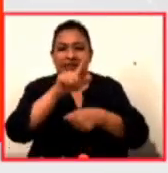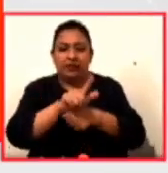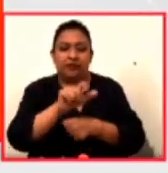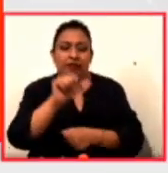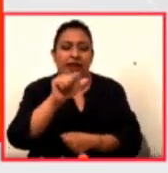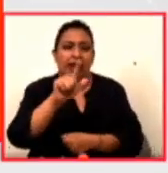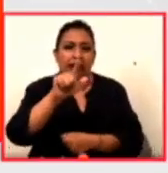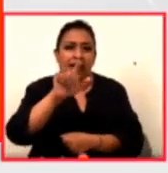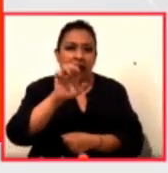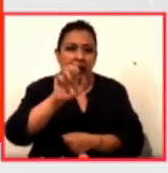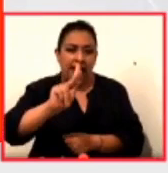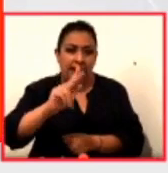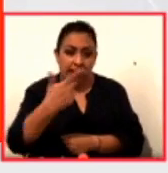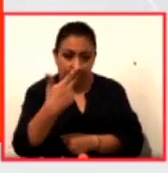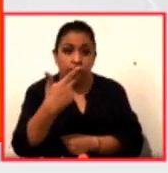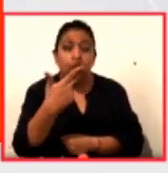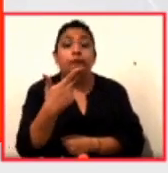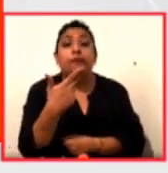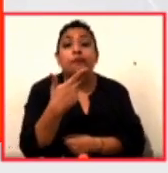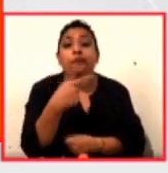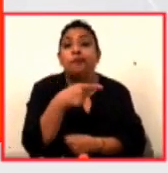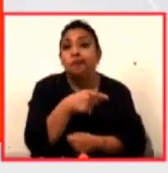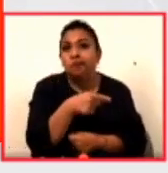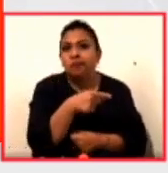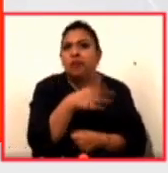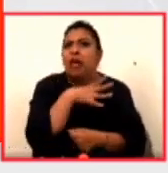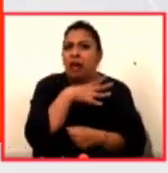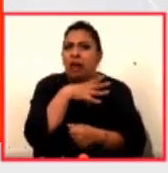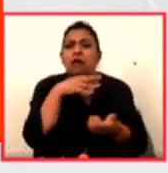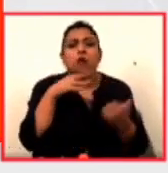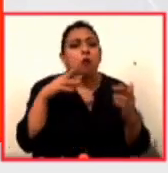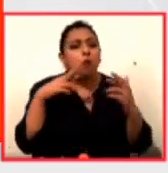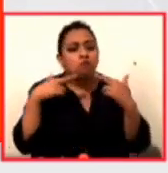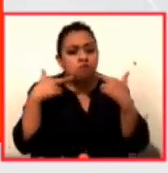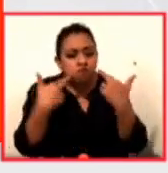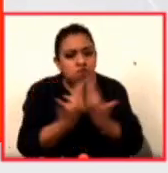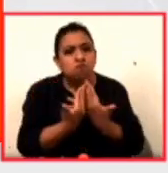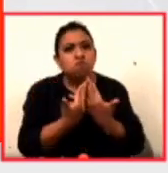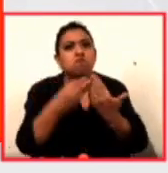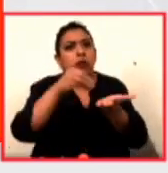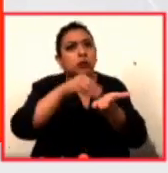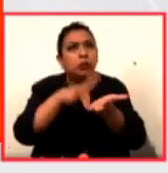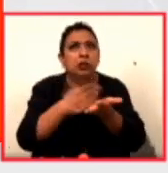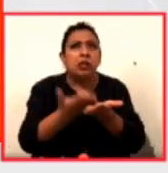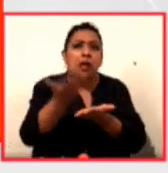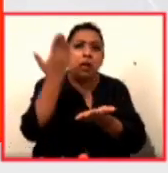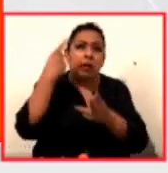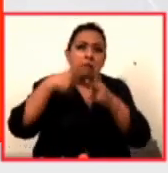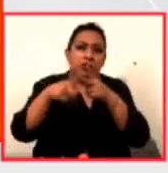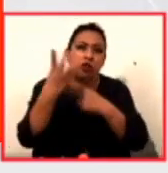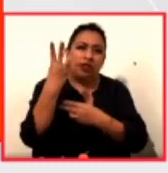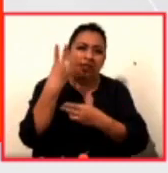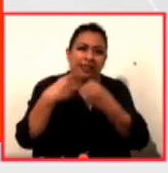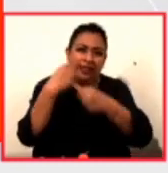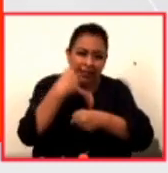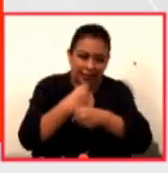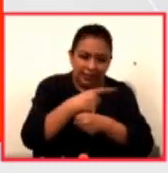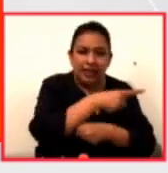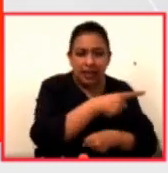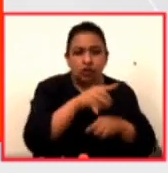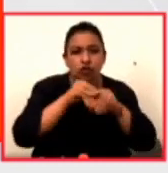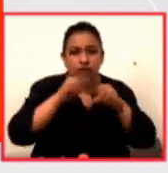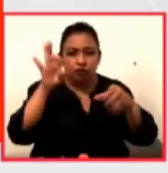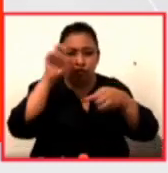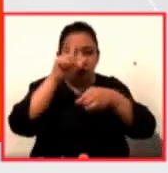una cita, un encuentro que desde hace tres años la Coordinación de Difusión Cultural de la